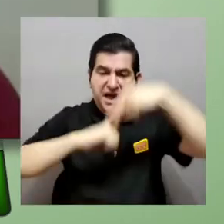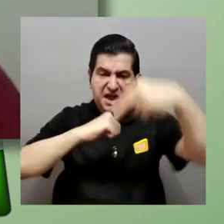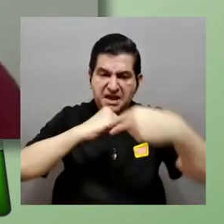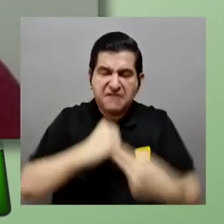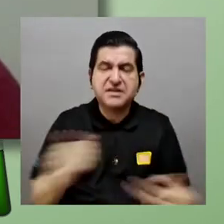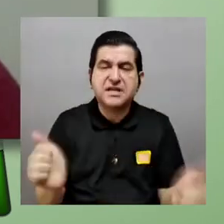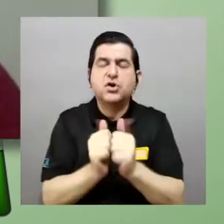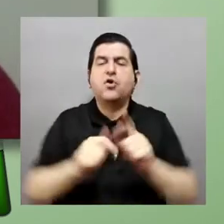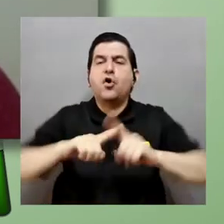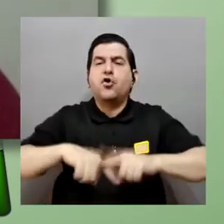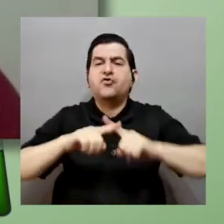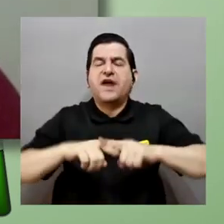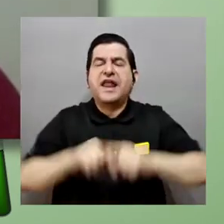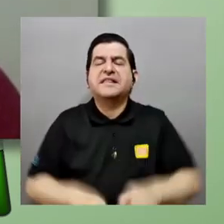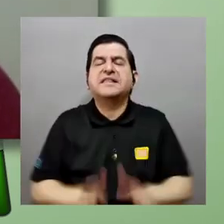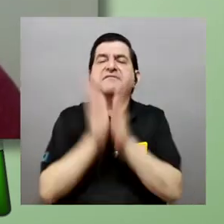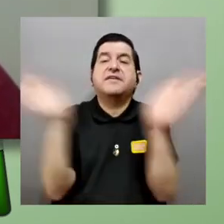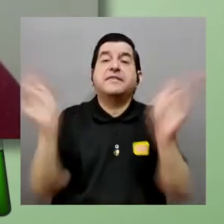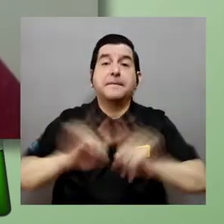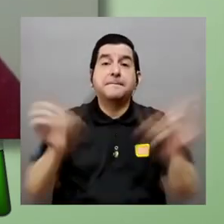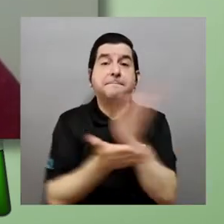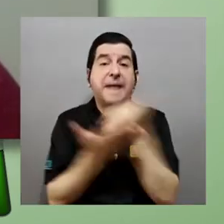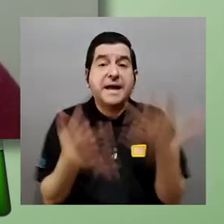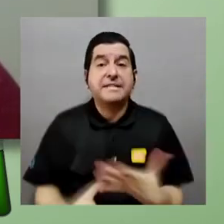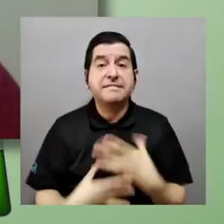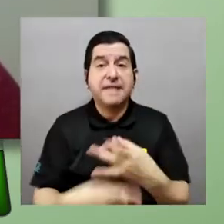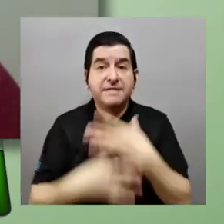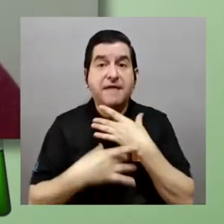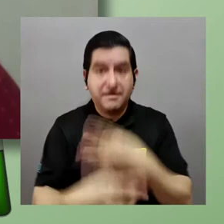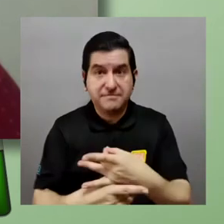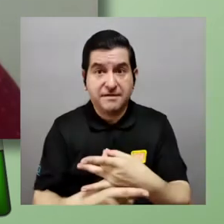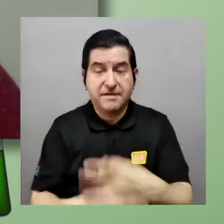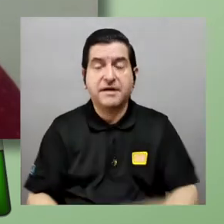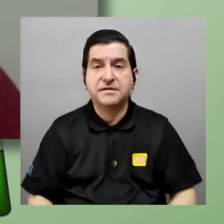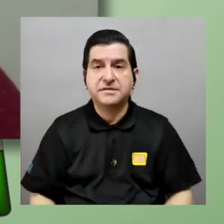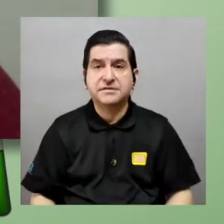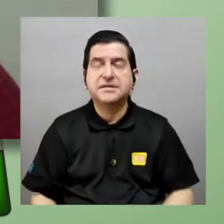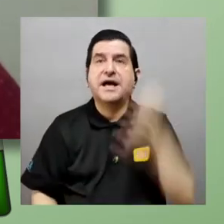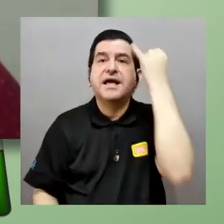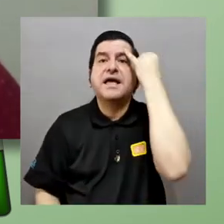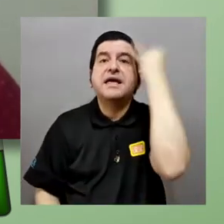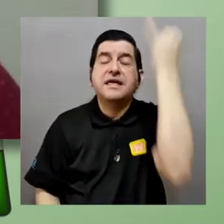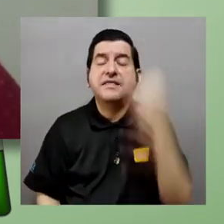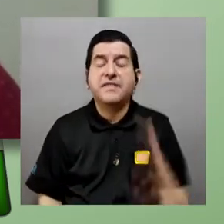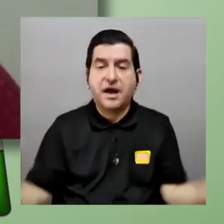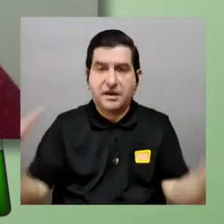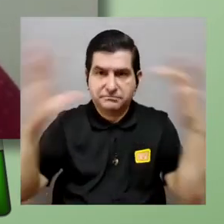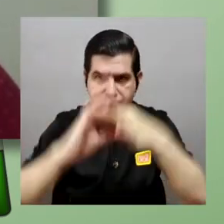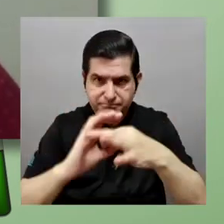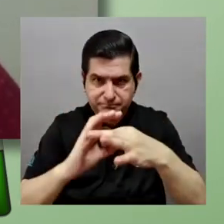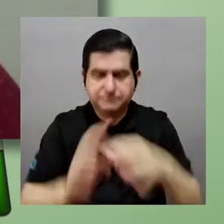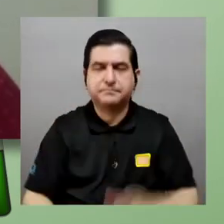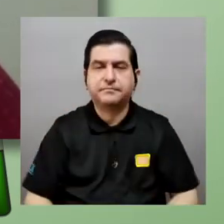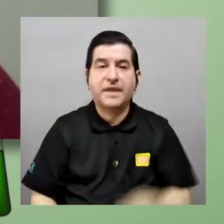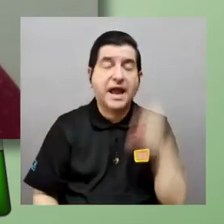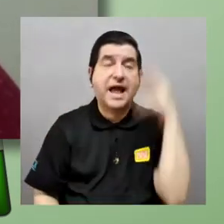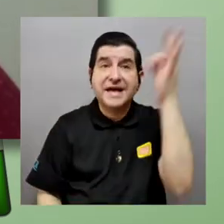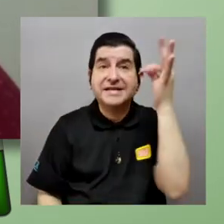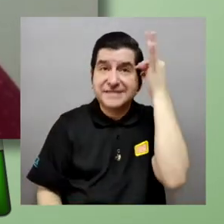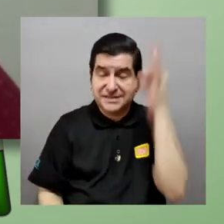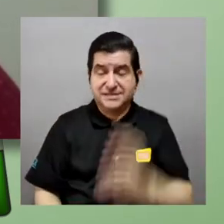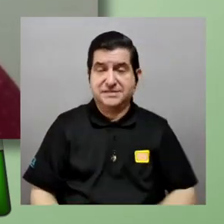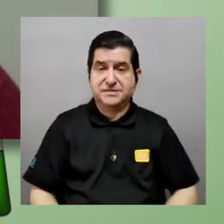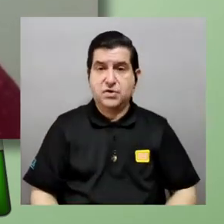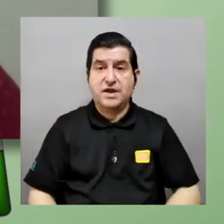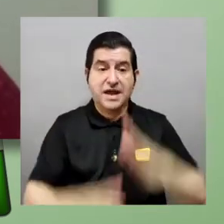la gravitación la entendemos con la relatividad general pero la parte interesante aquí viene en la idea de unificación como